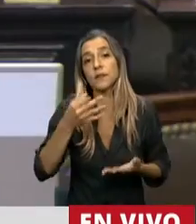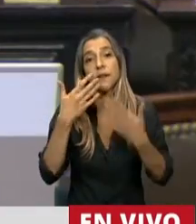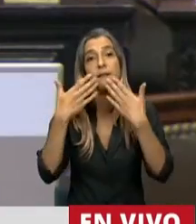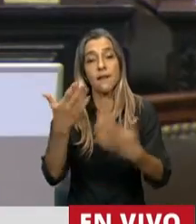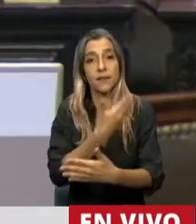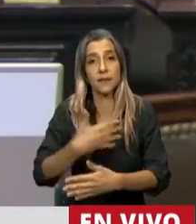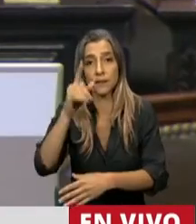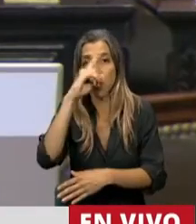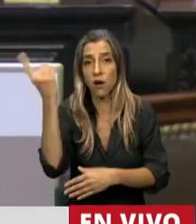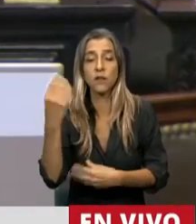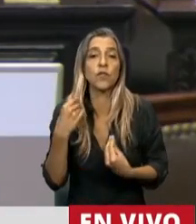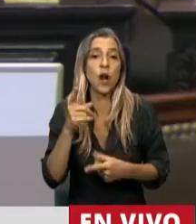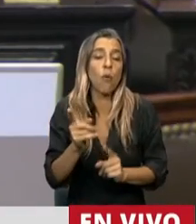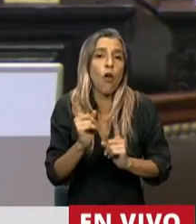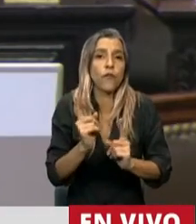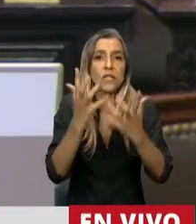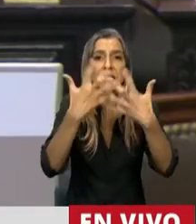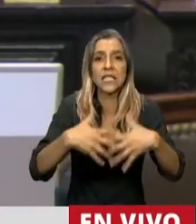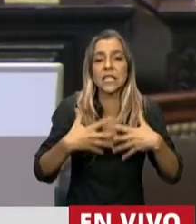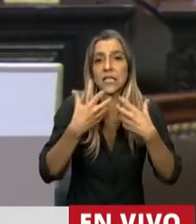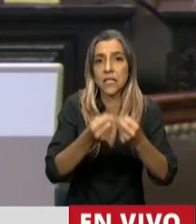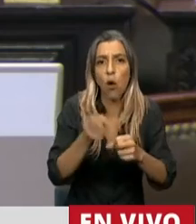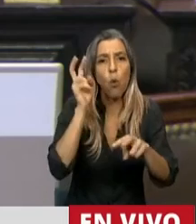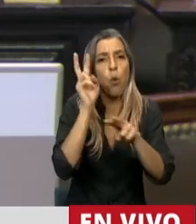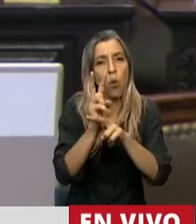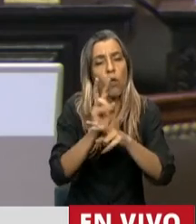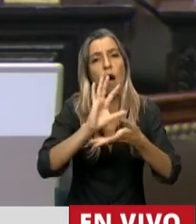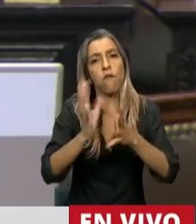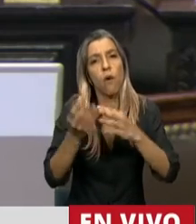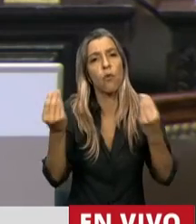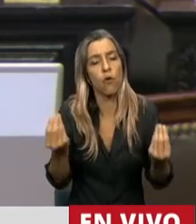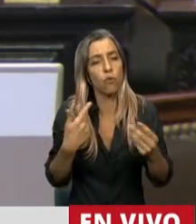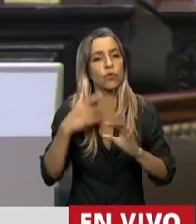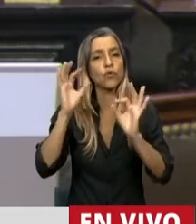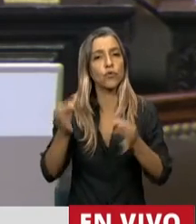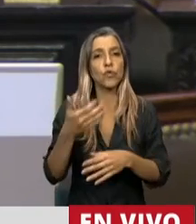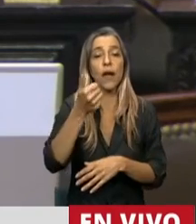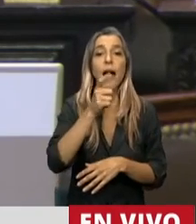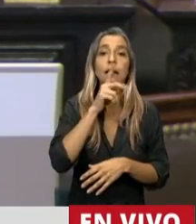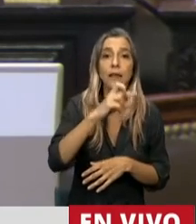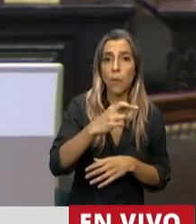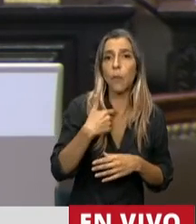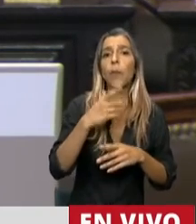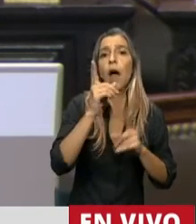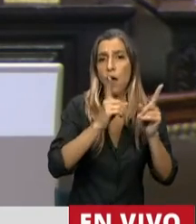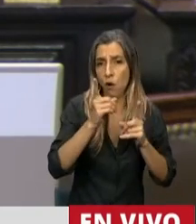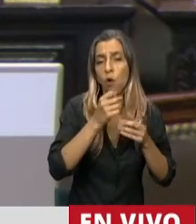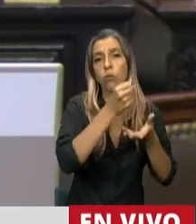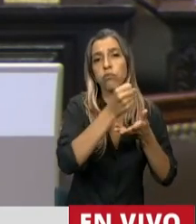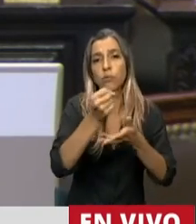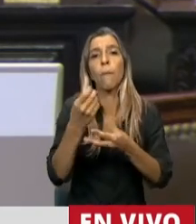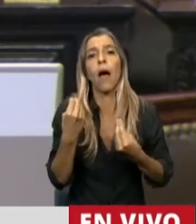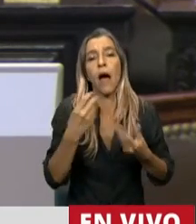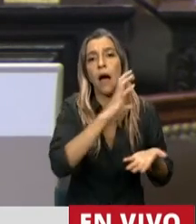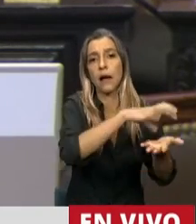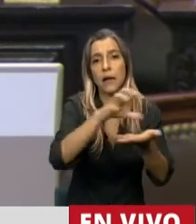sistema de salud. Y en este caso quiero hacer mención a las ATP que fueron a los sanatorios y clínicas privadas porque realmente creemos